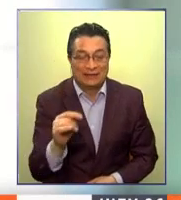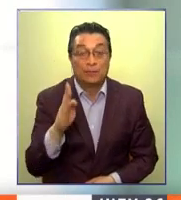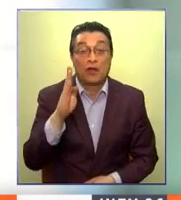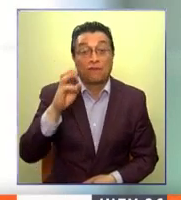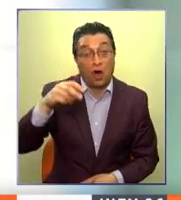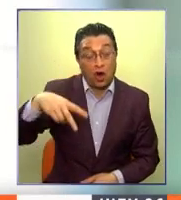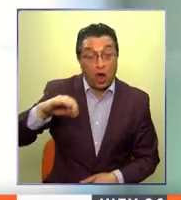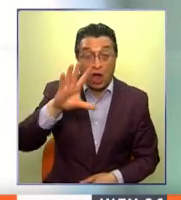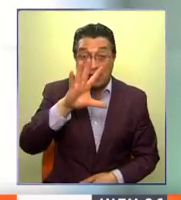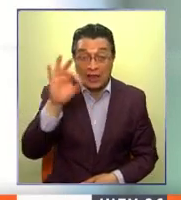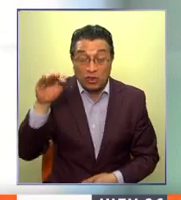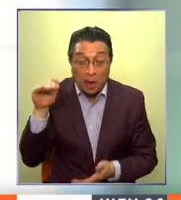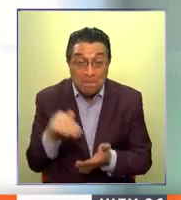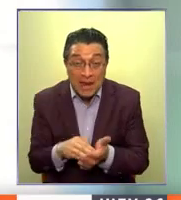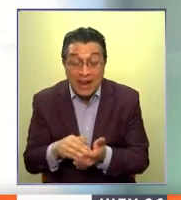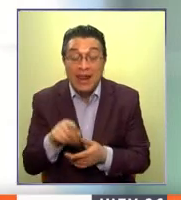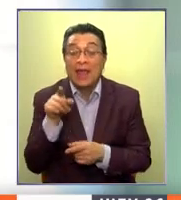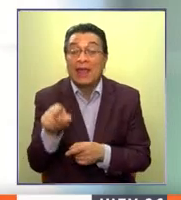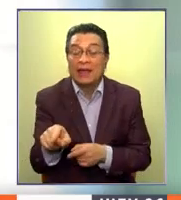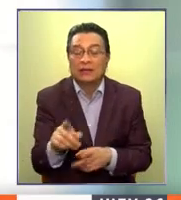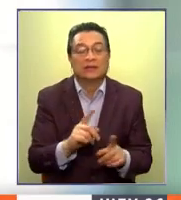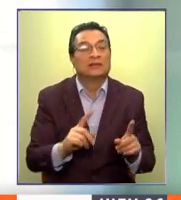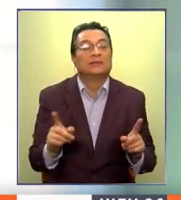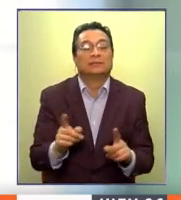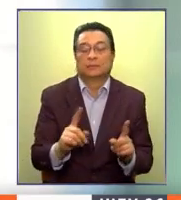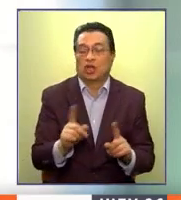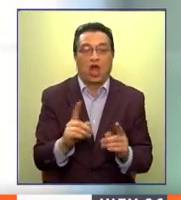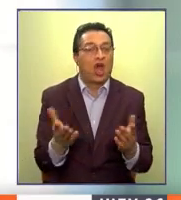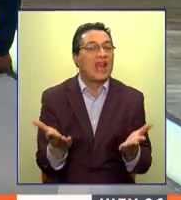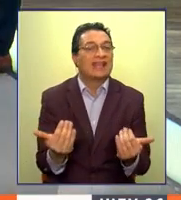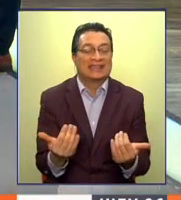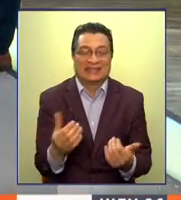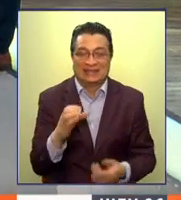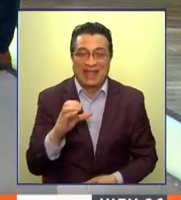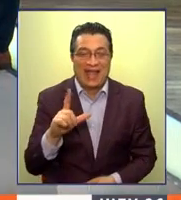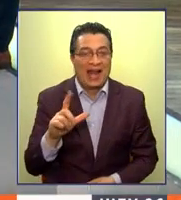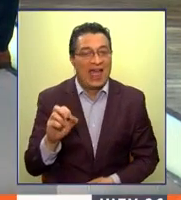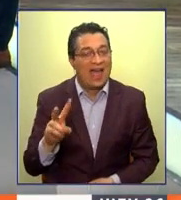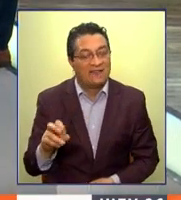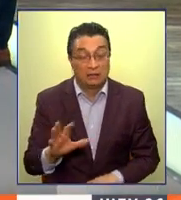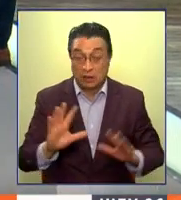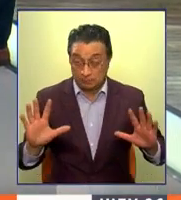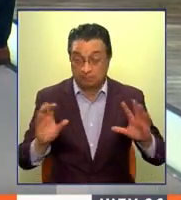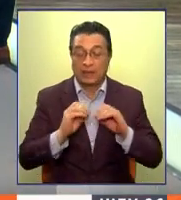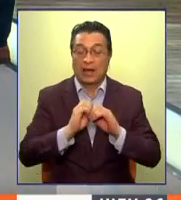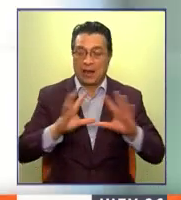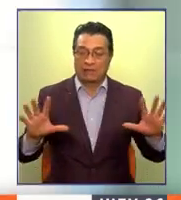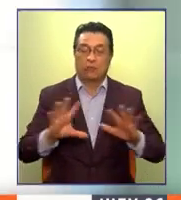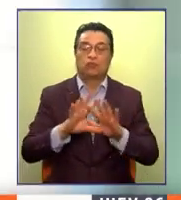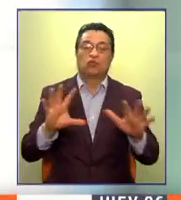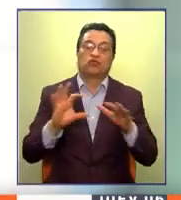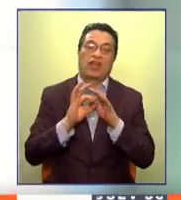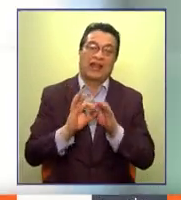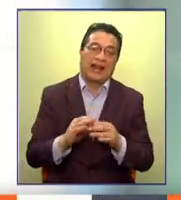500 mil pesos, esto es una solicitud que presenta el servicio interno, no es necesario tenerla. Aclarado entonces, muchas gracias Cristian Pino, buenas noches.